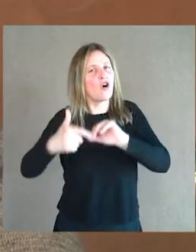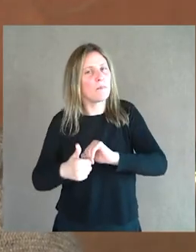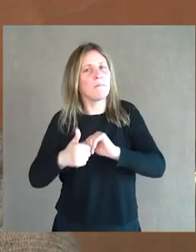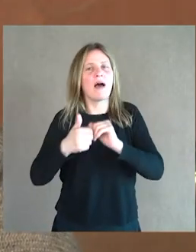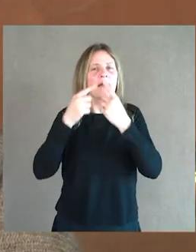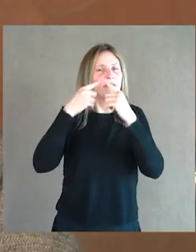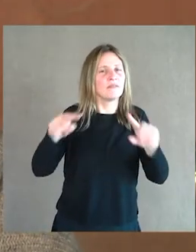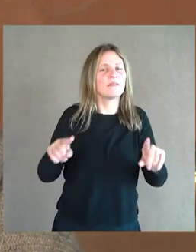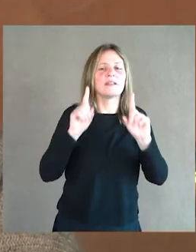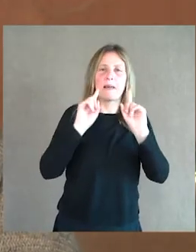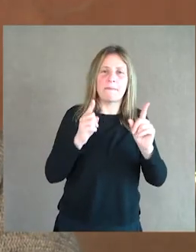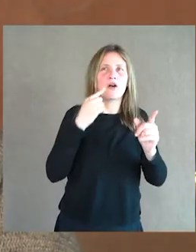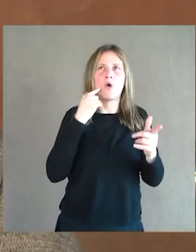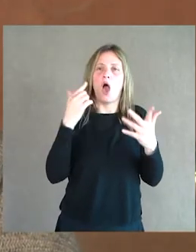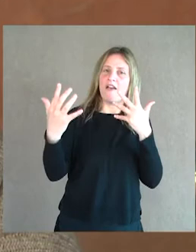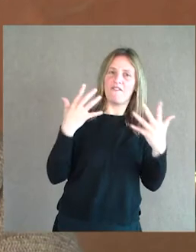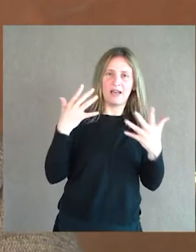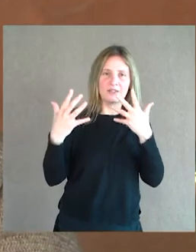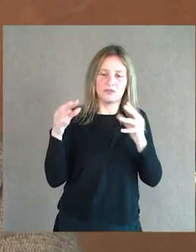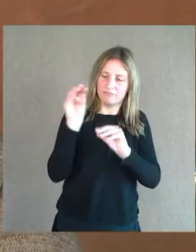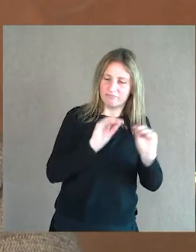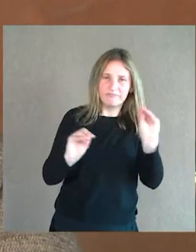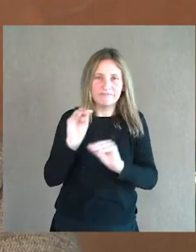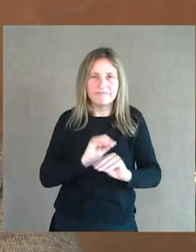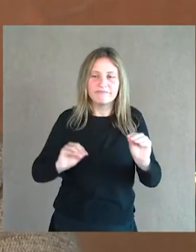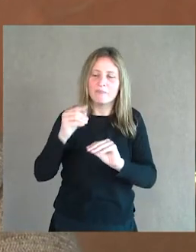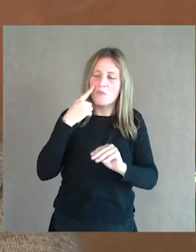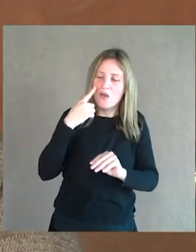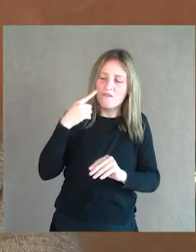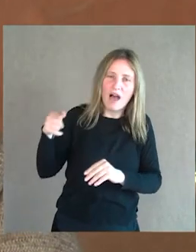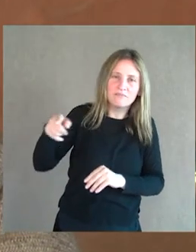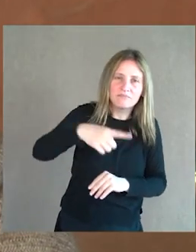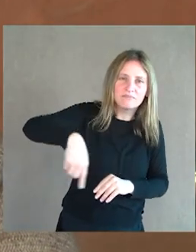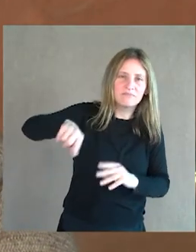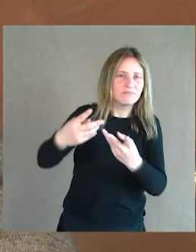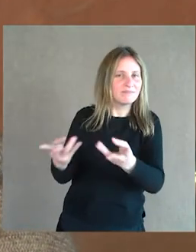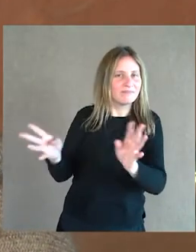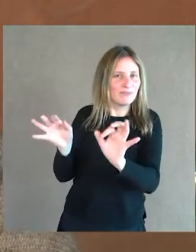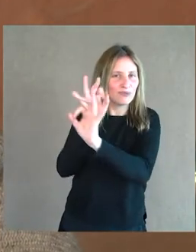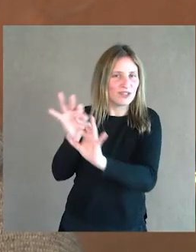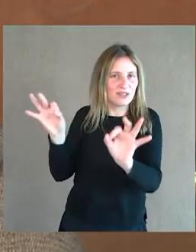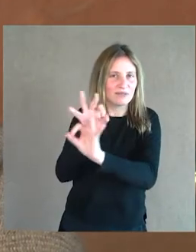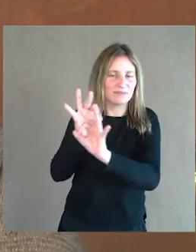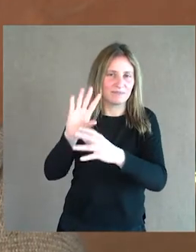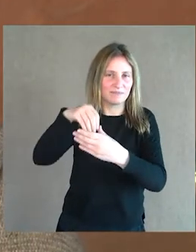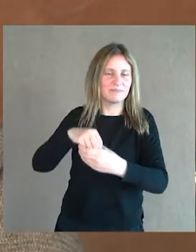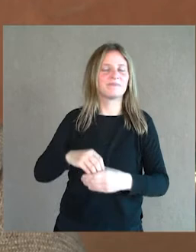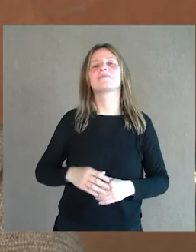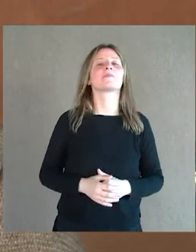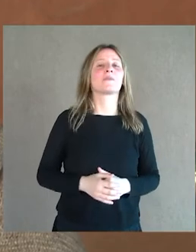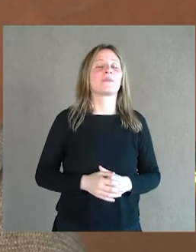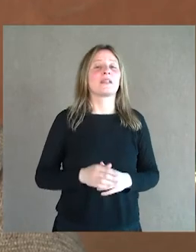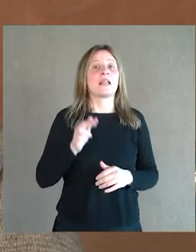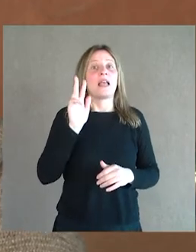en todo tipo de efectos y de combinaciones instrumentales dentro de la orquesta. Haydn